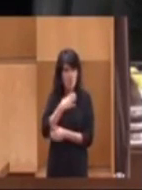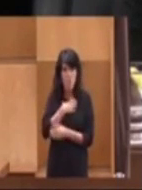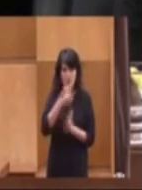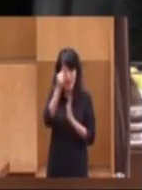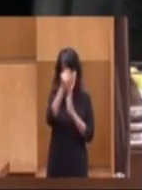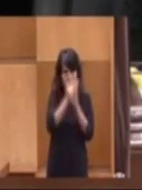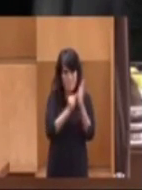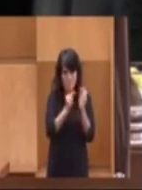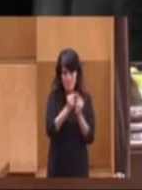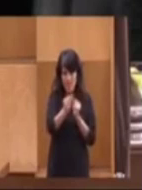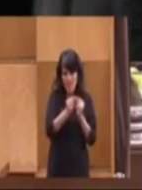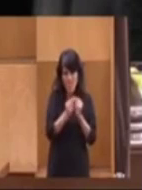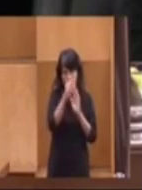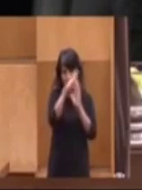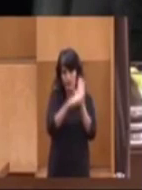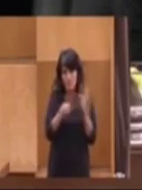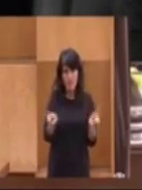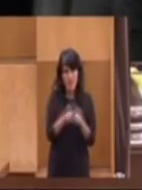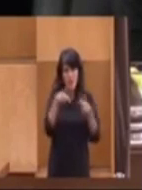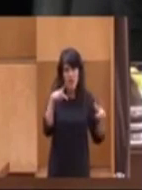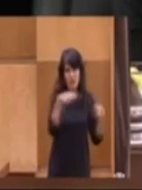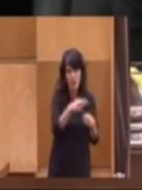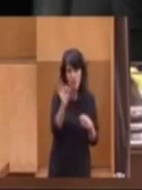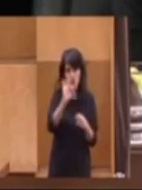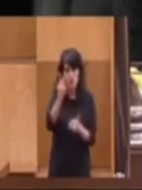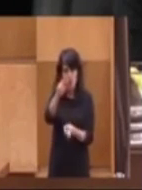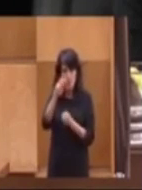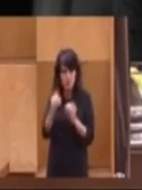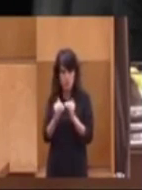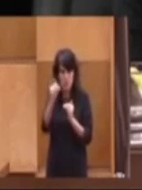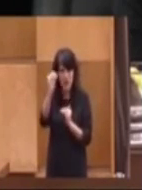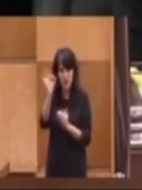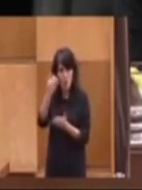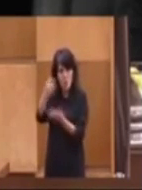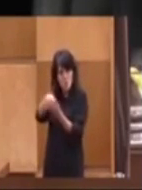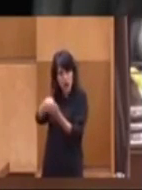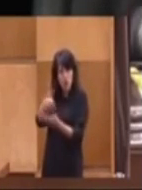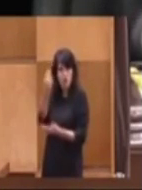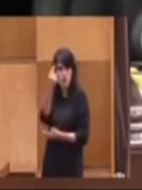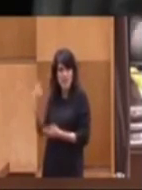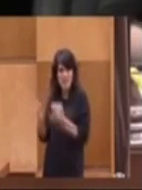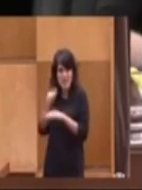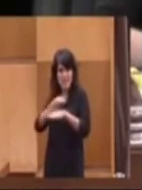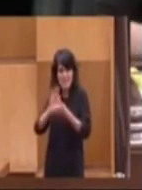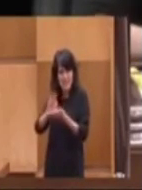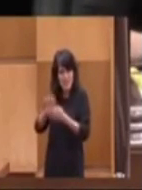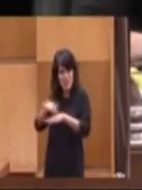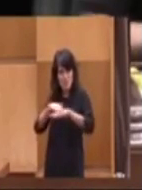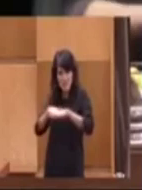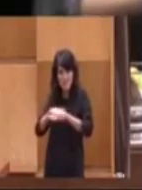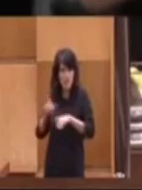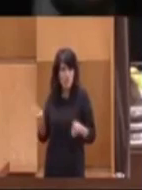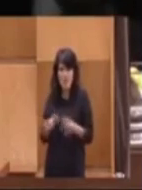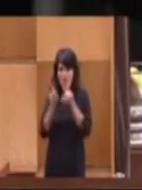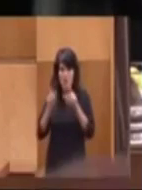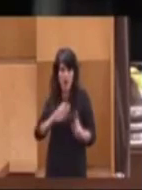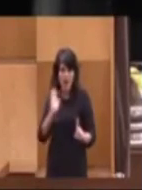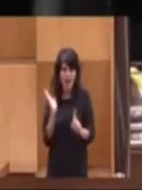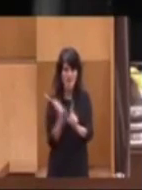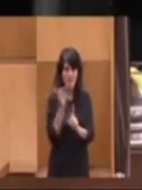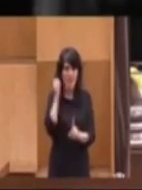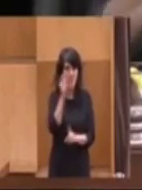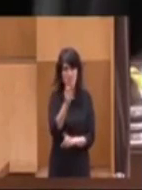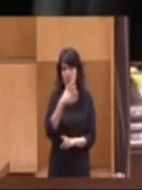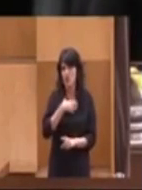tipo de medida, ya sean recortes, subidas de impuestos, copagos, aumento de las tarifas de los servicios básicos o cualquier otra, pueda afectar a las pensiones,